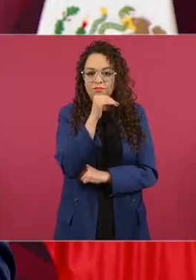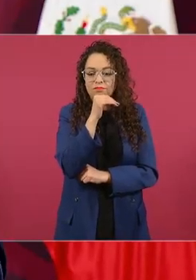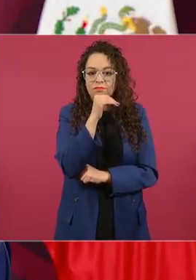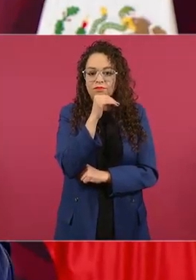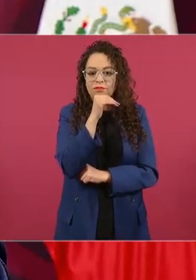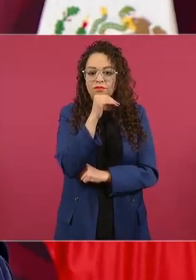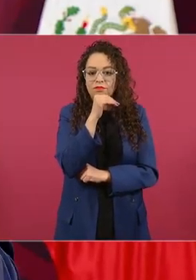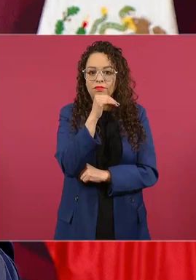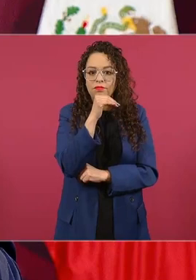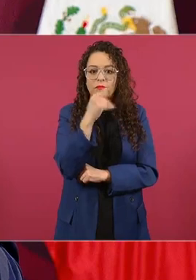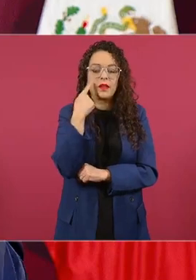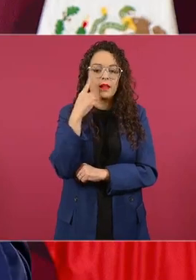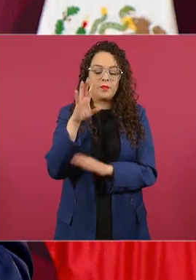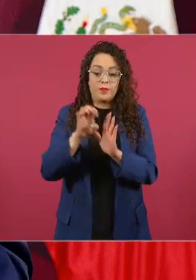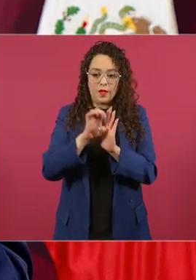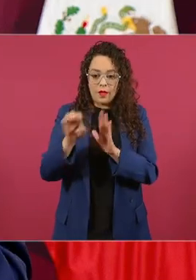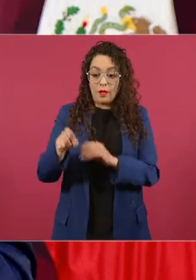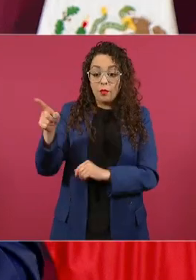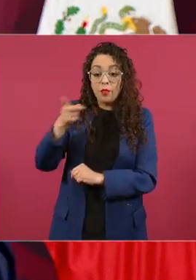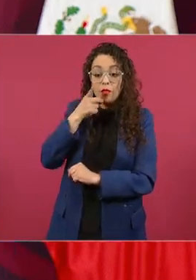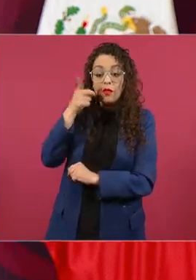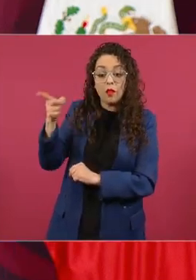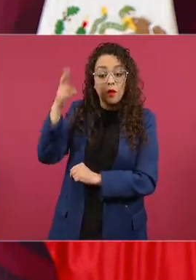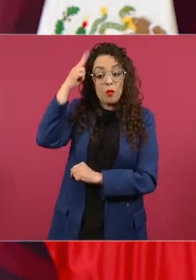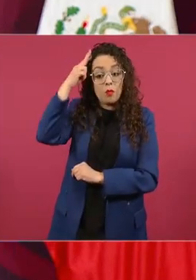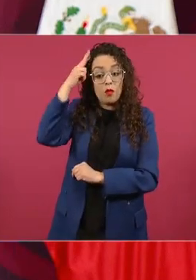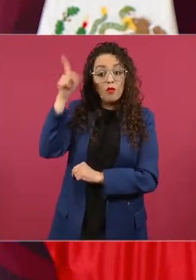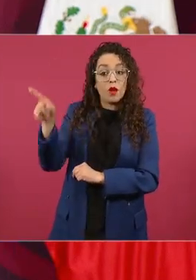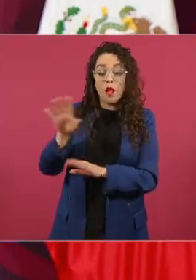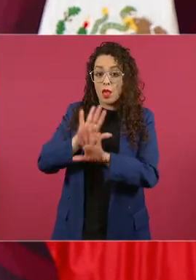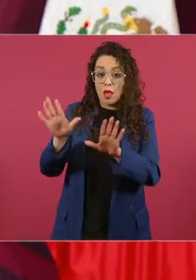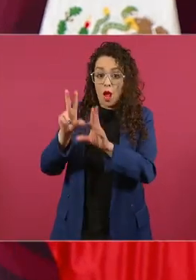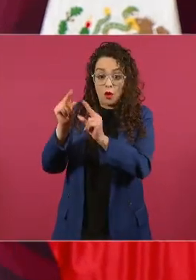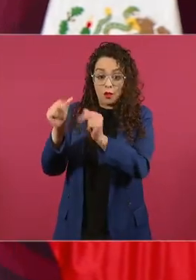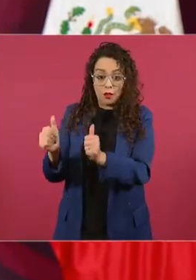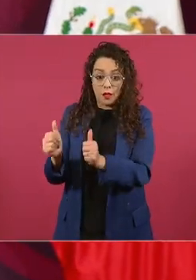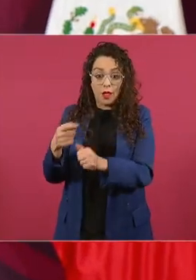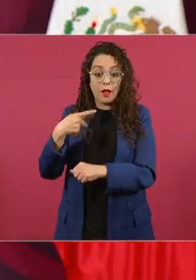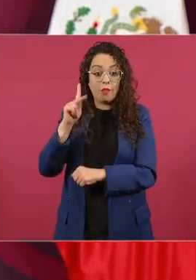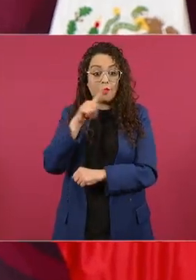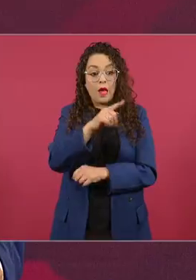ya no estaba Porfirio pero se había quedado doña Porfiria